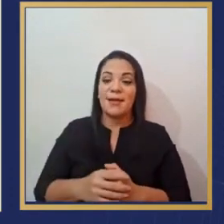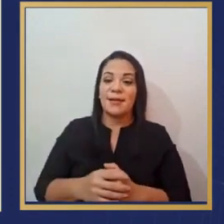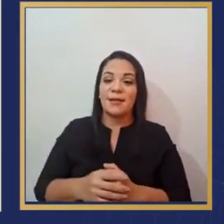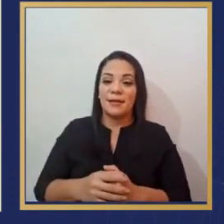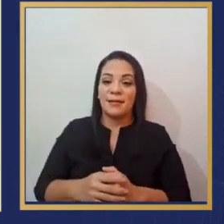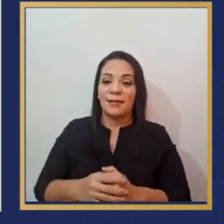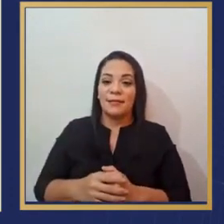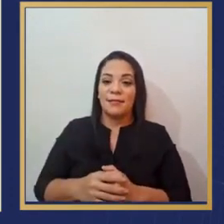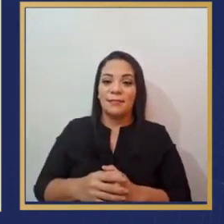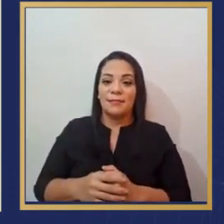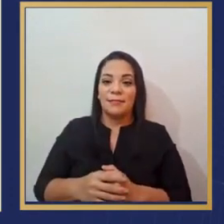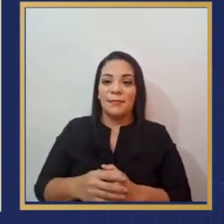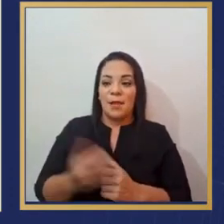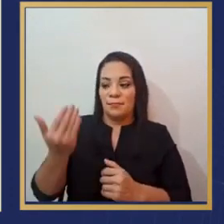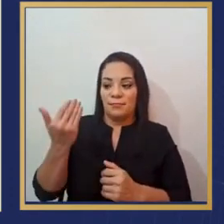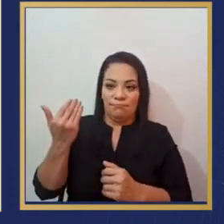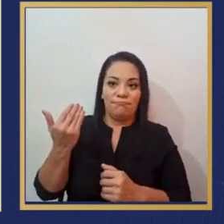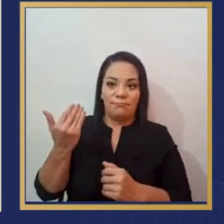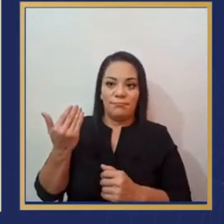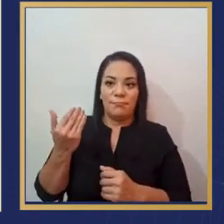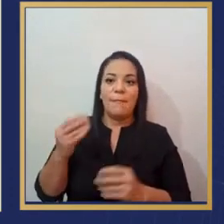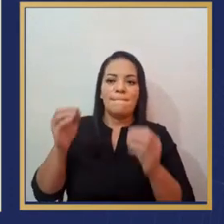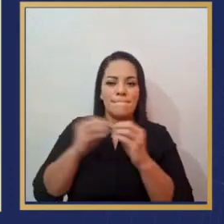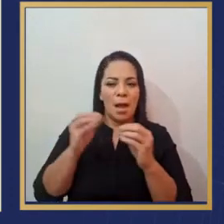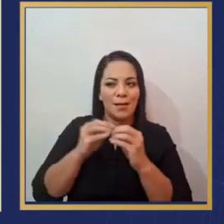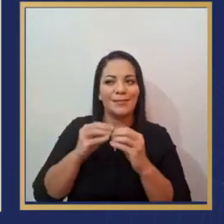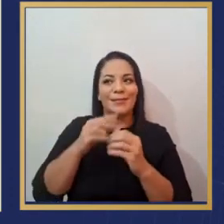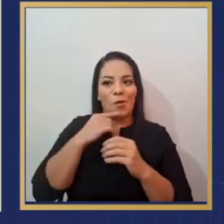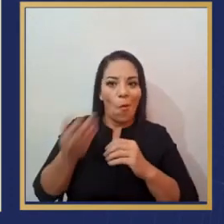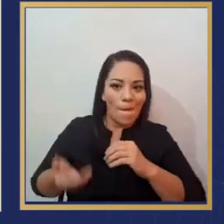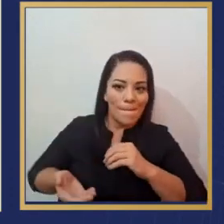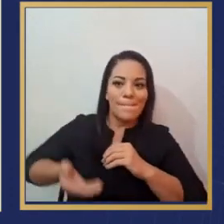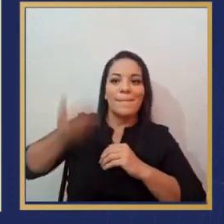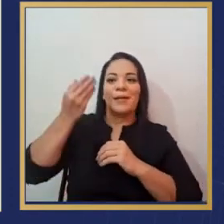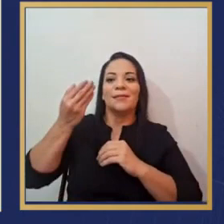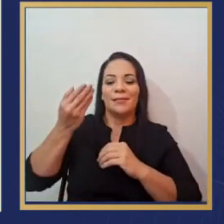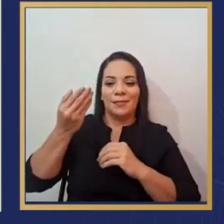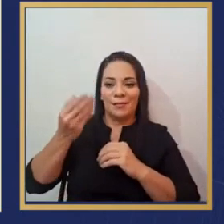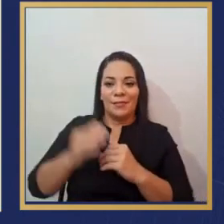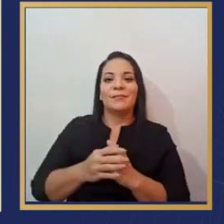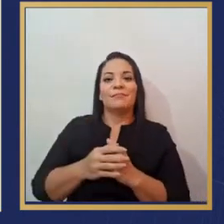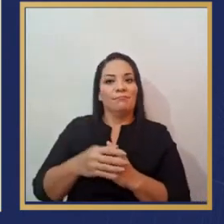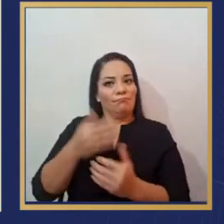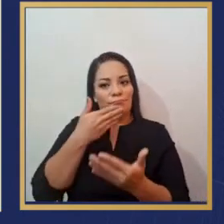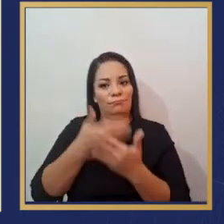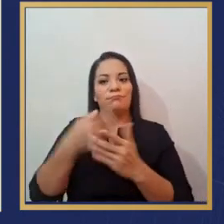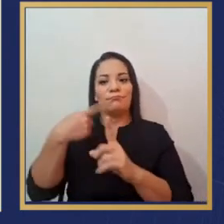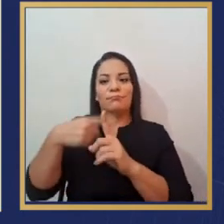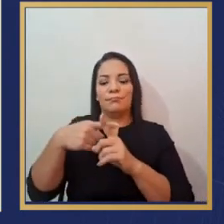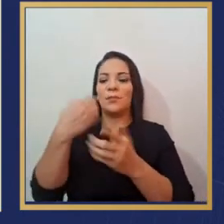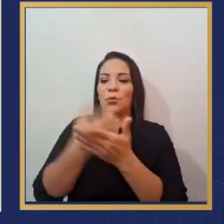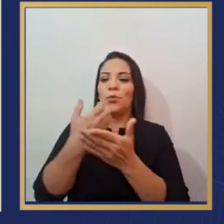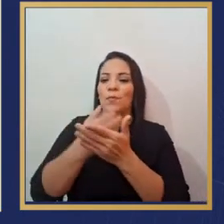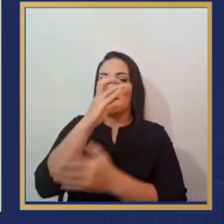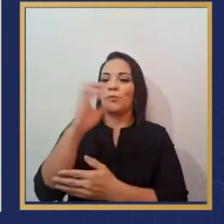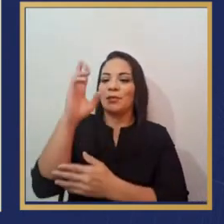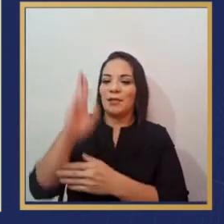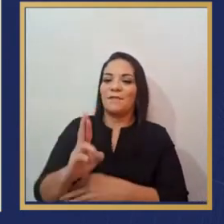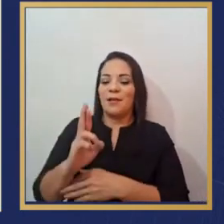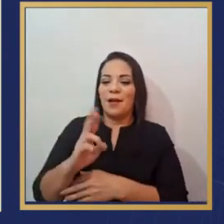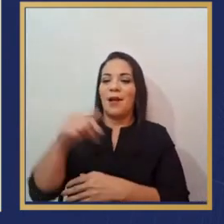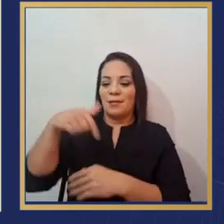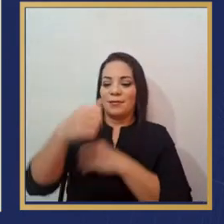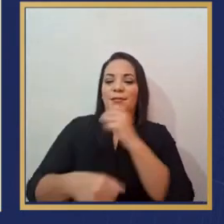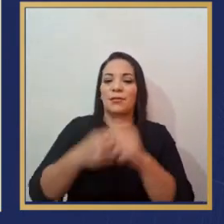ahorita, hace unos días, más allá en optimismo para la economía de Costa Rica en 2024,